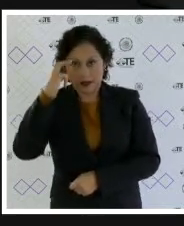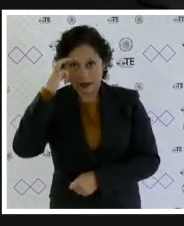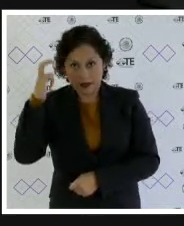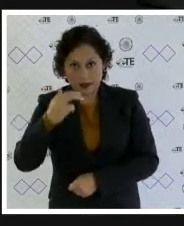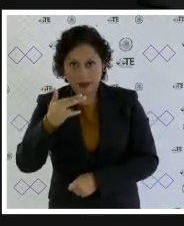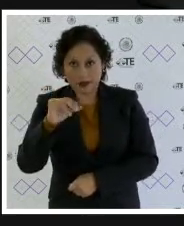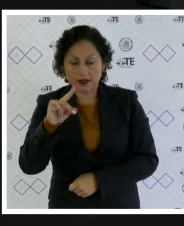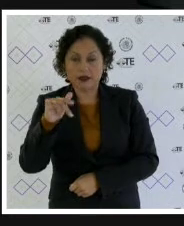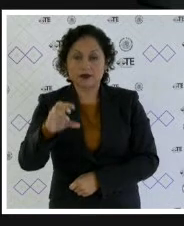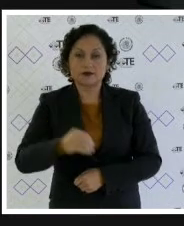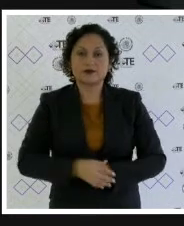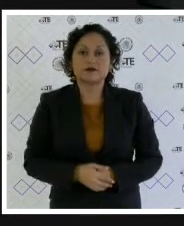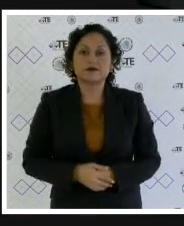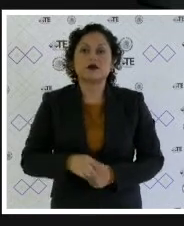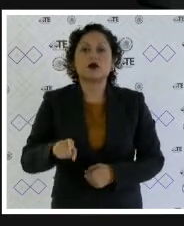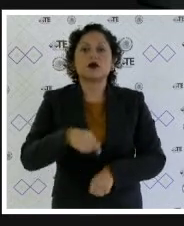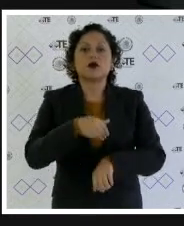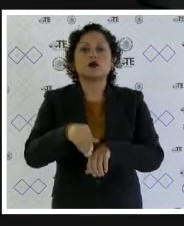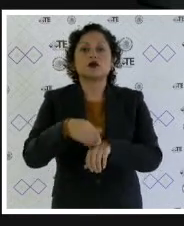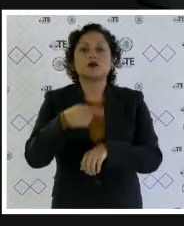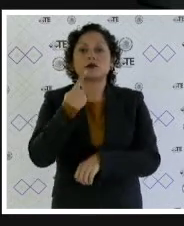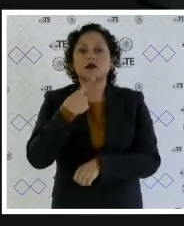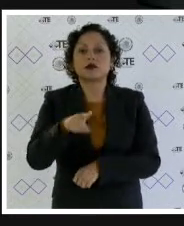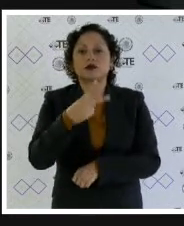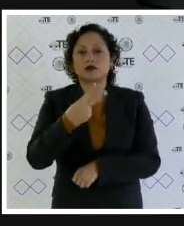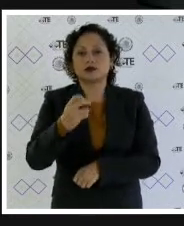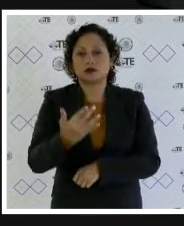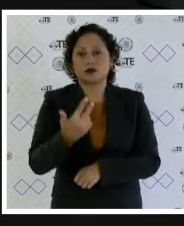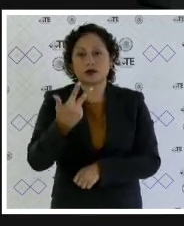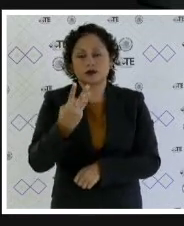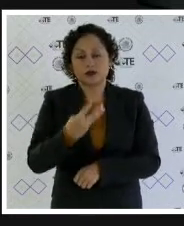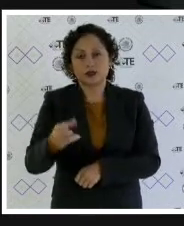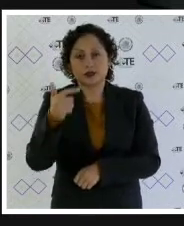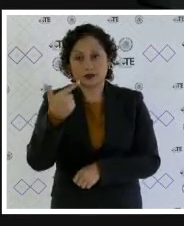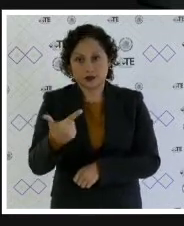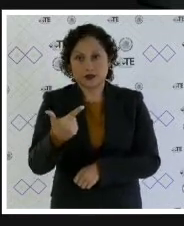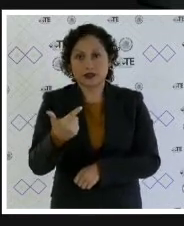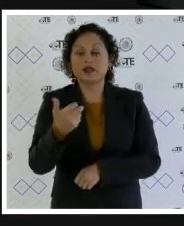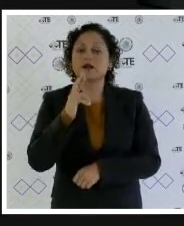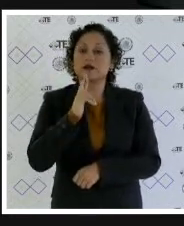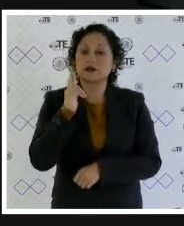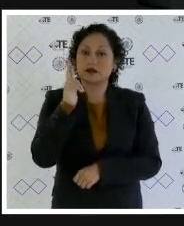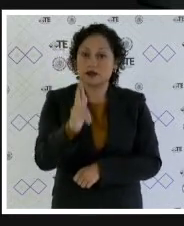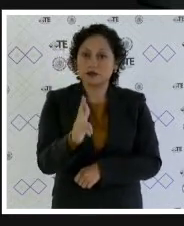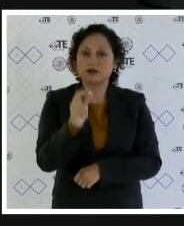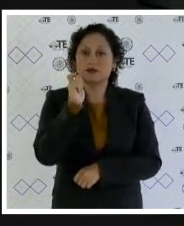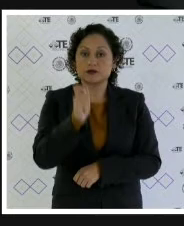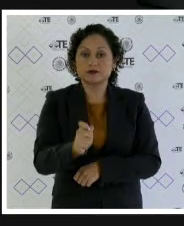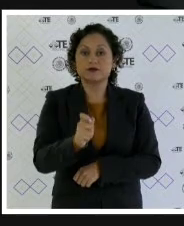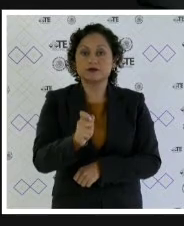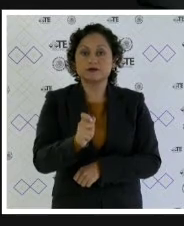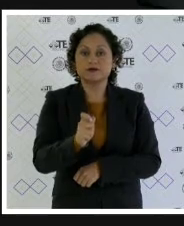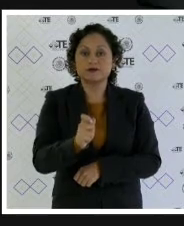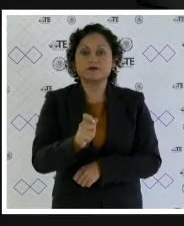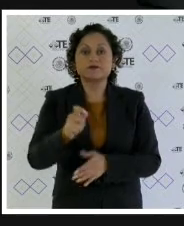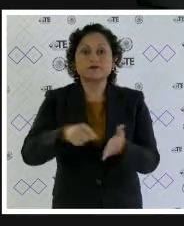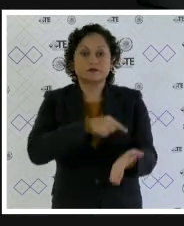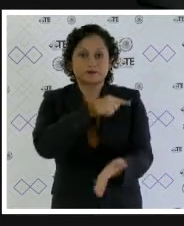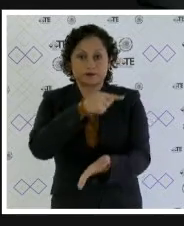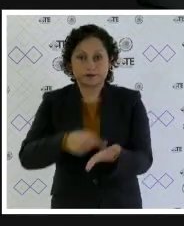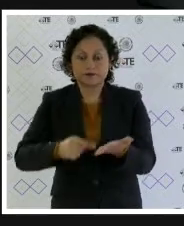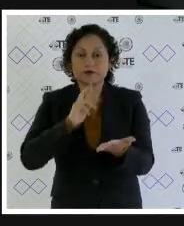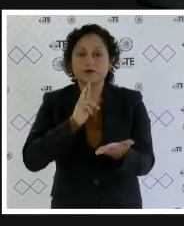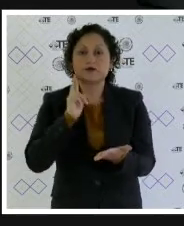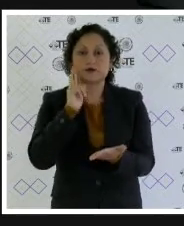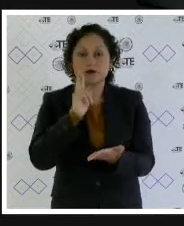electorales 258 y 307 esencialmente se resuelve se declara la nulidad de los resultados de